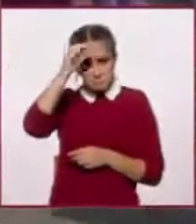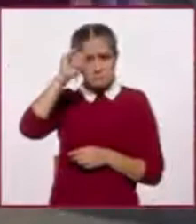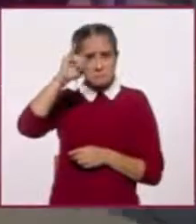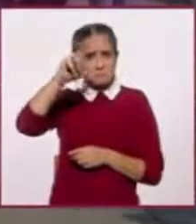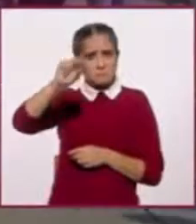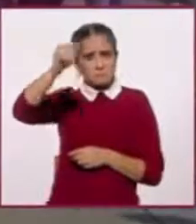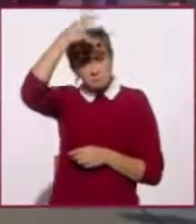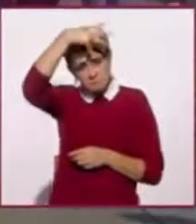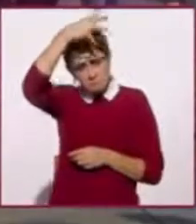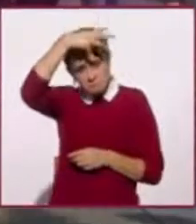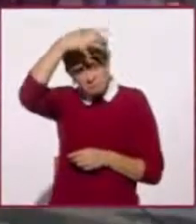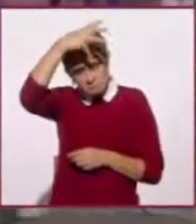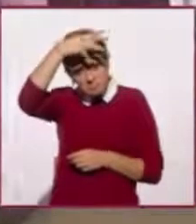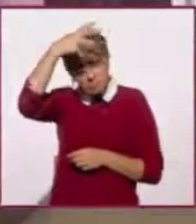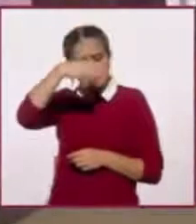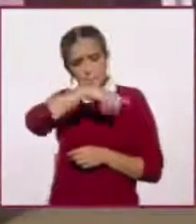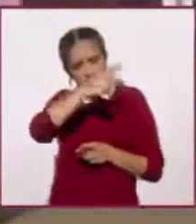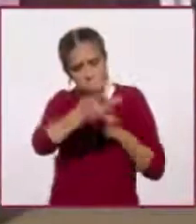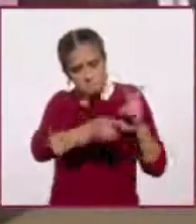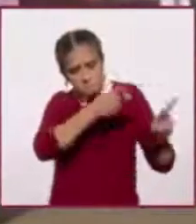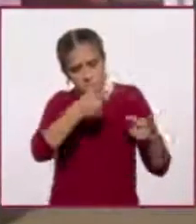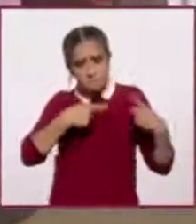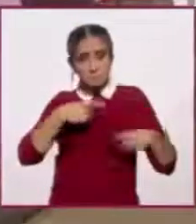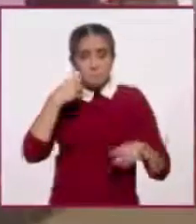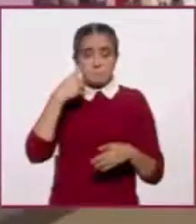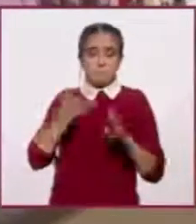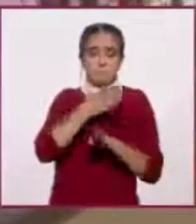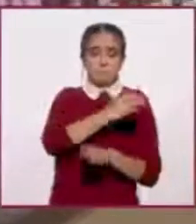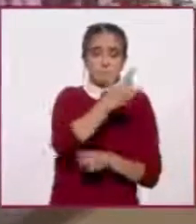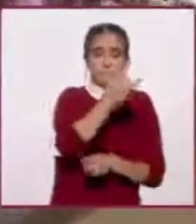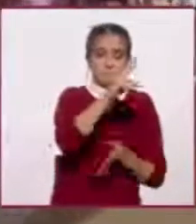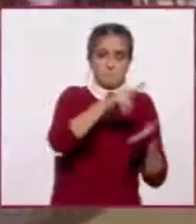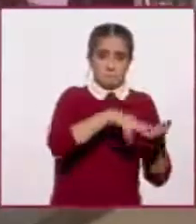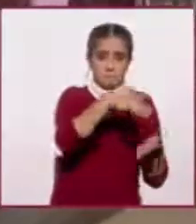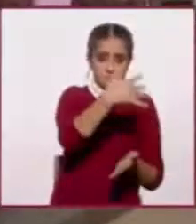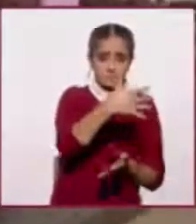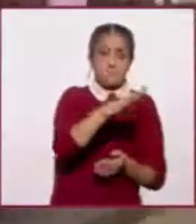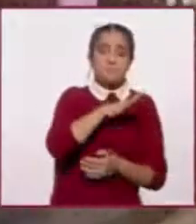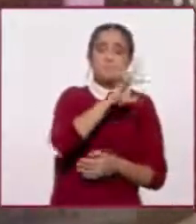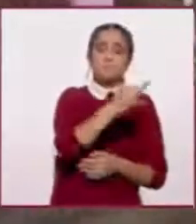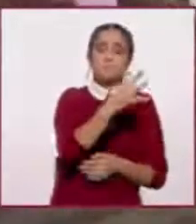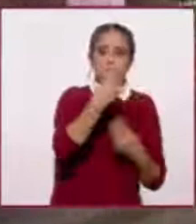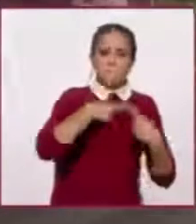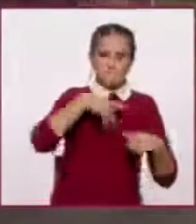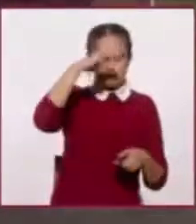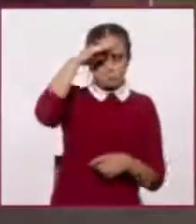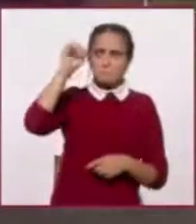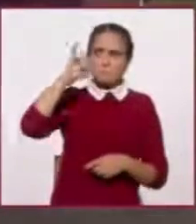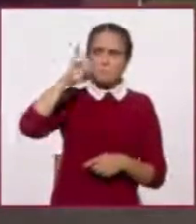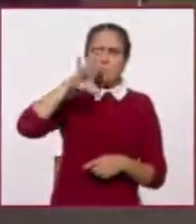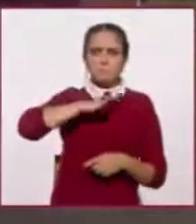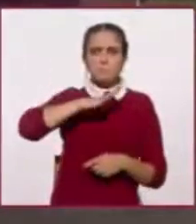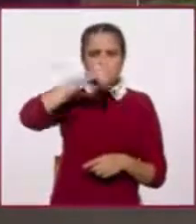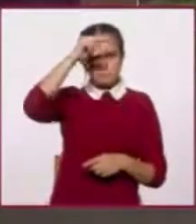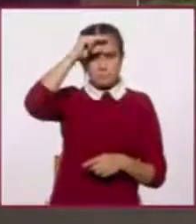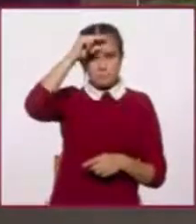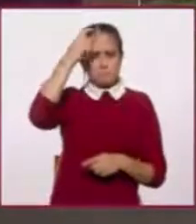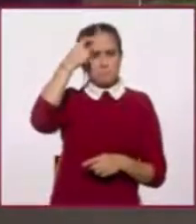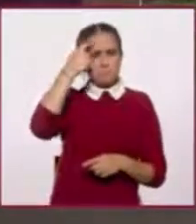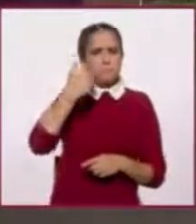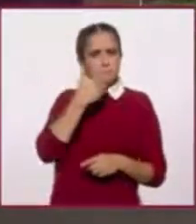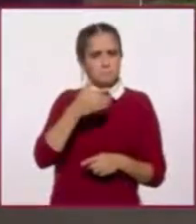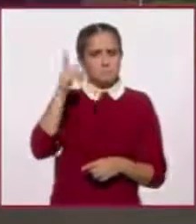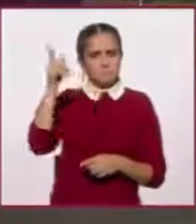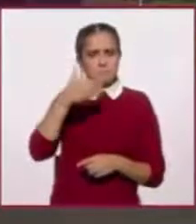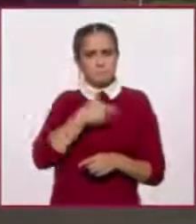eh, pues, en el quince, era, el junio del quince era de cuarenta y cuatro por ciento, subió muy rápido a septiembre del quince,